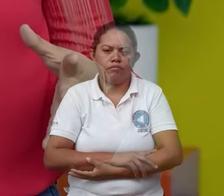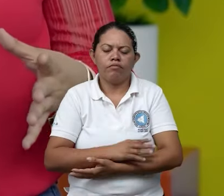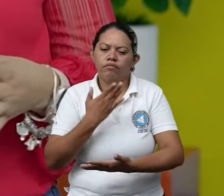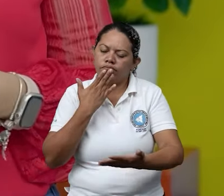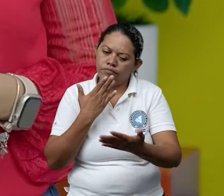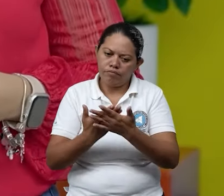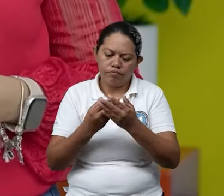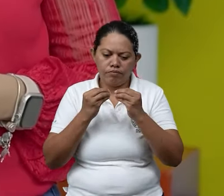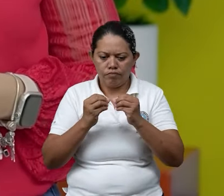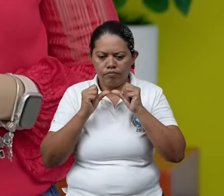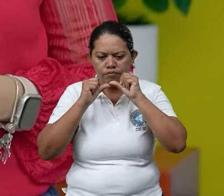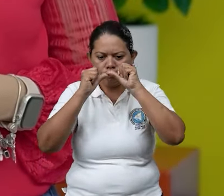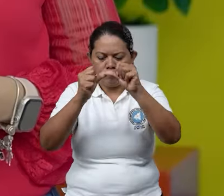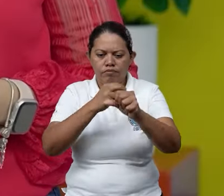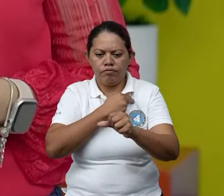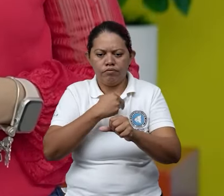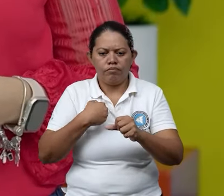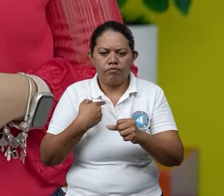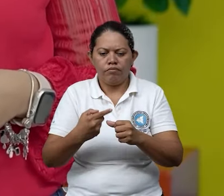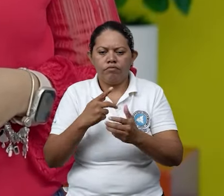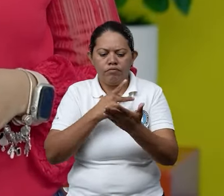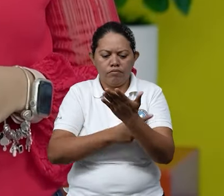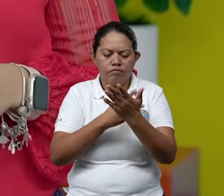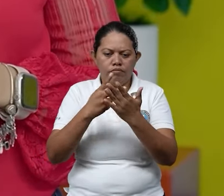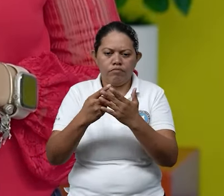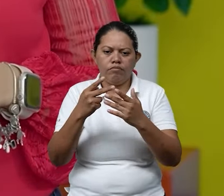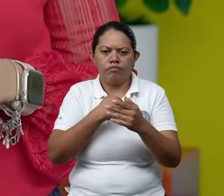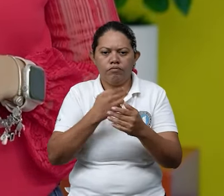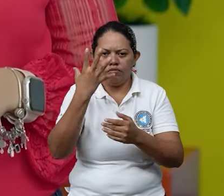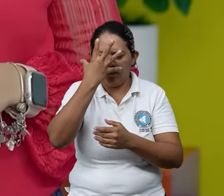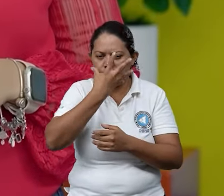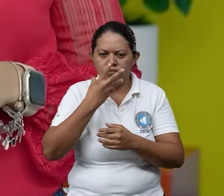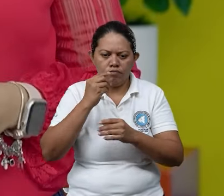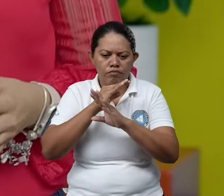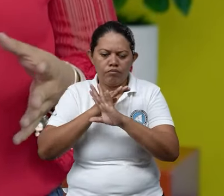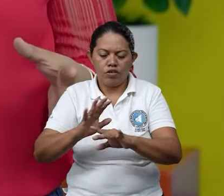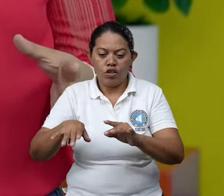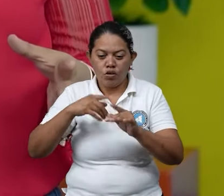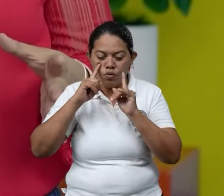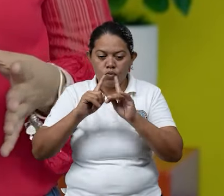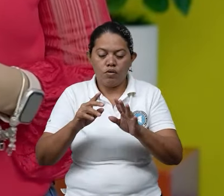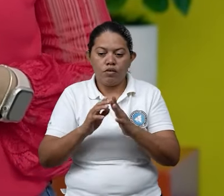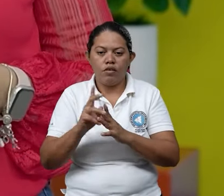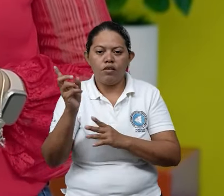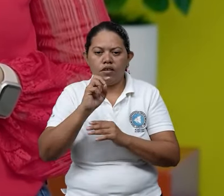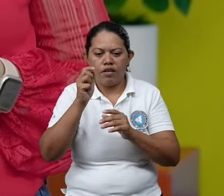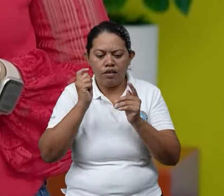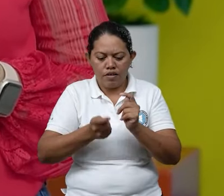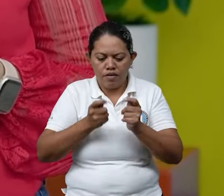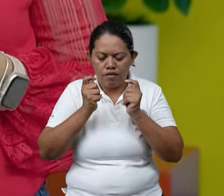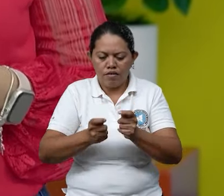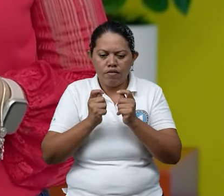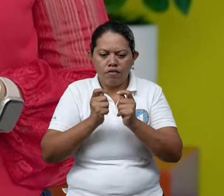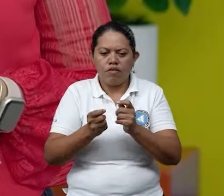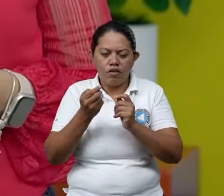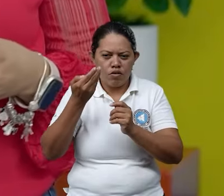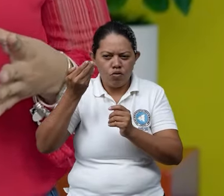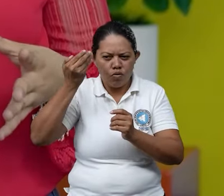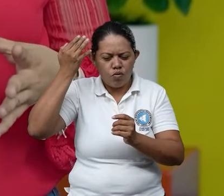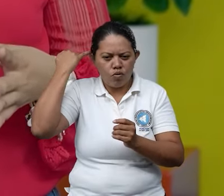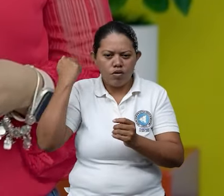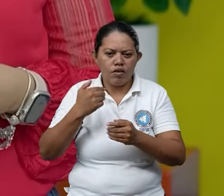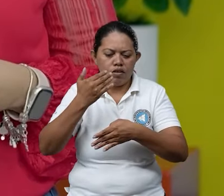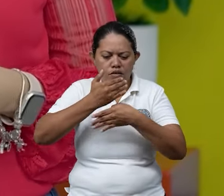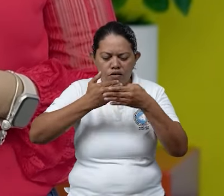Gracias por continuar en sintonía de su programa Nicaragua Linda y Segura. El municipio de Granada destaca por su historia,